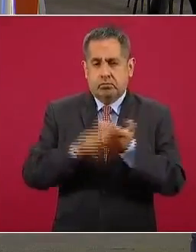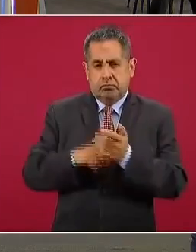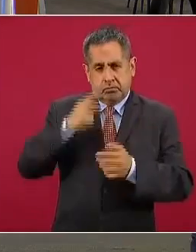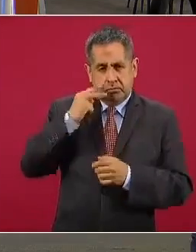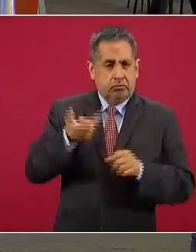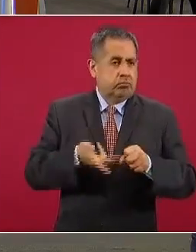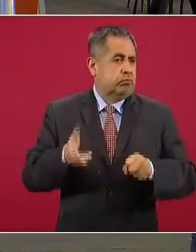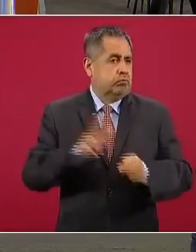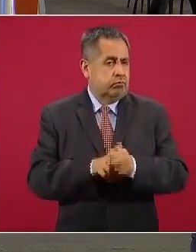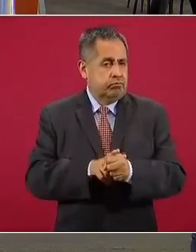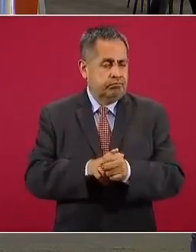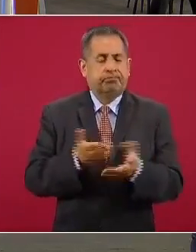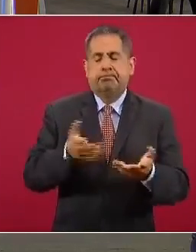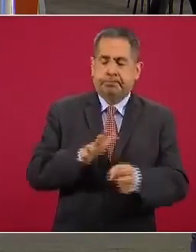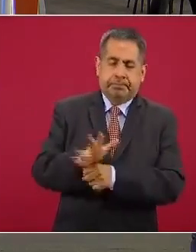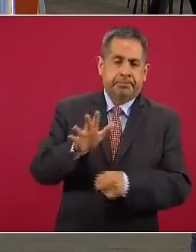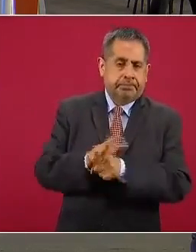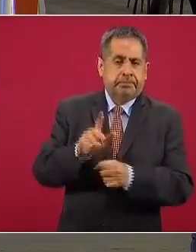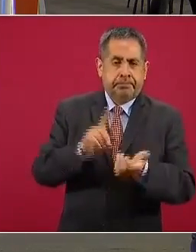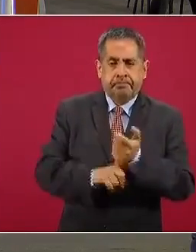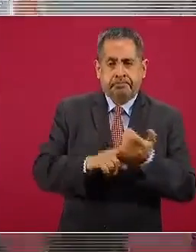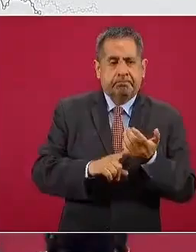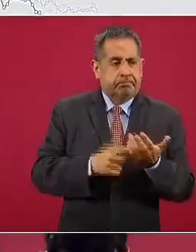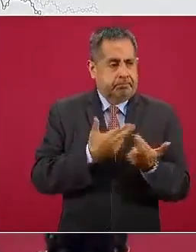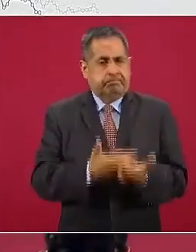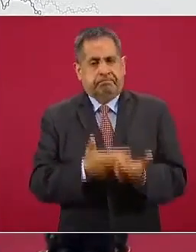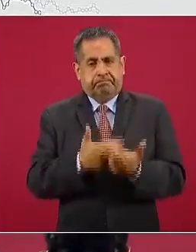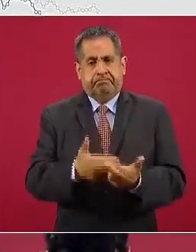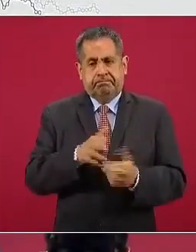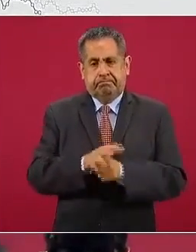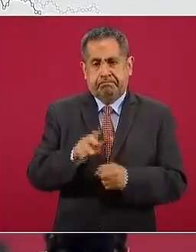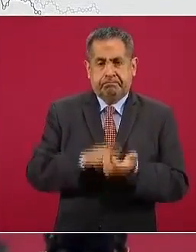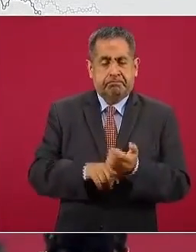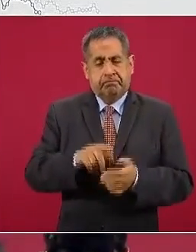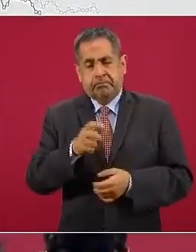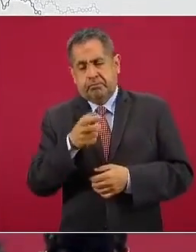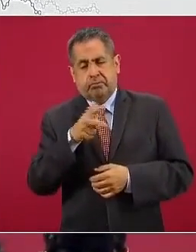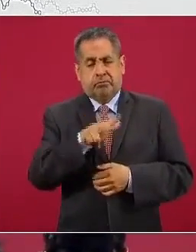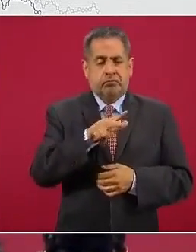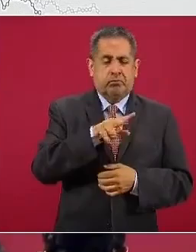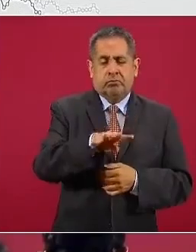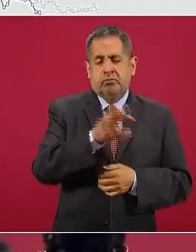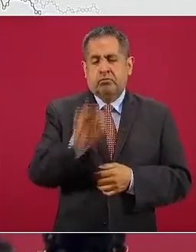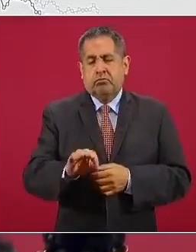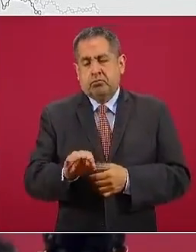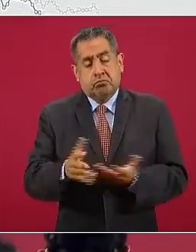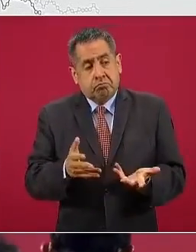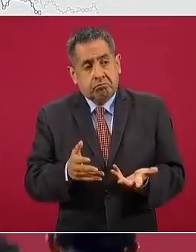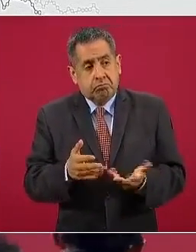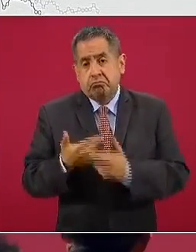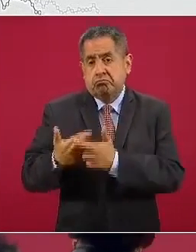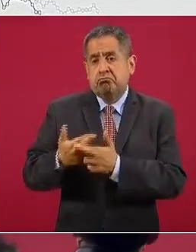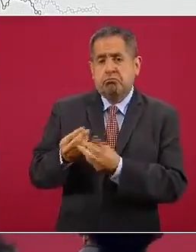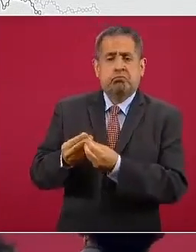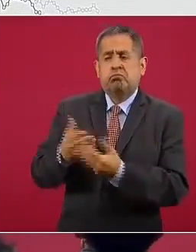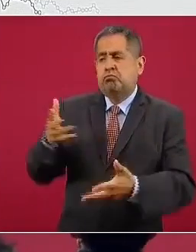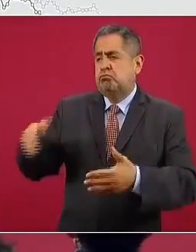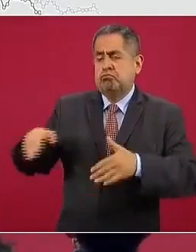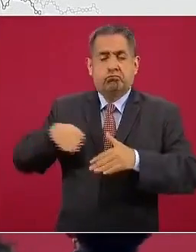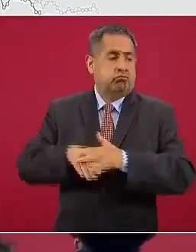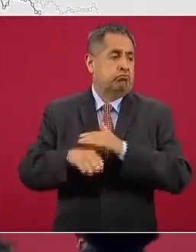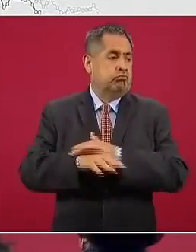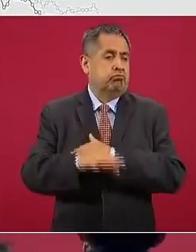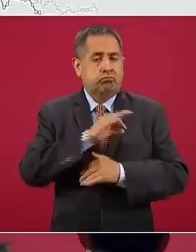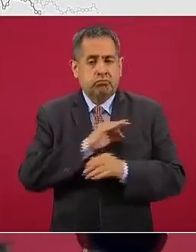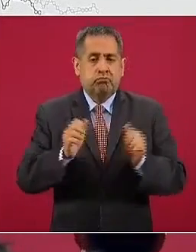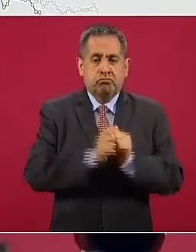en la hospitalización con un descenso sostenido, 18 y 9 por ciento, la ocupación de camas generales y de camas